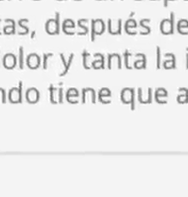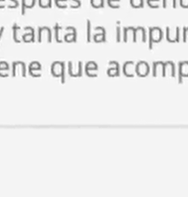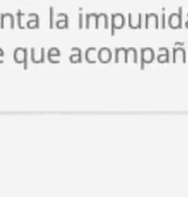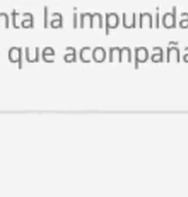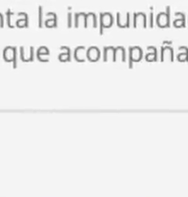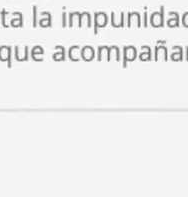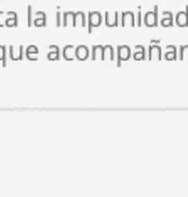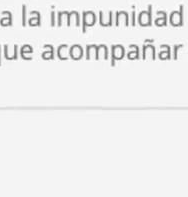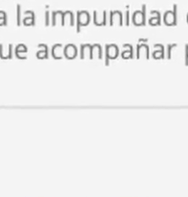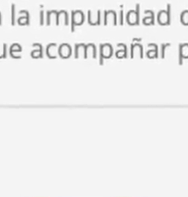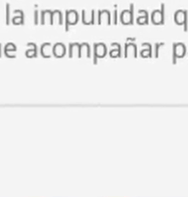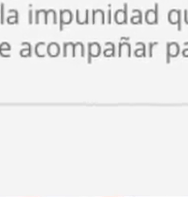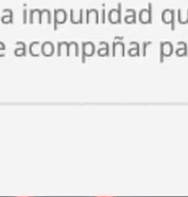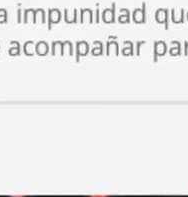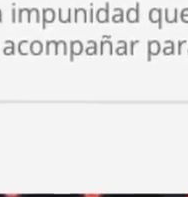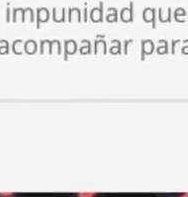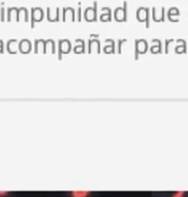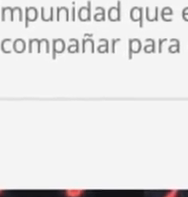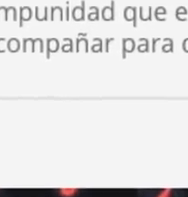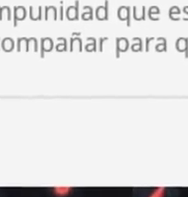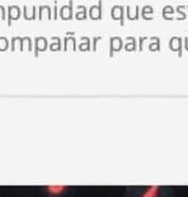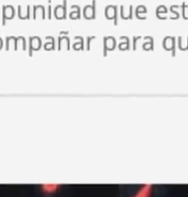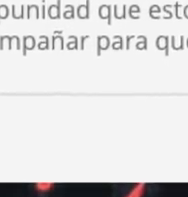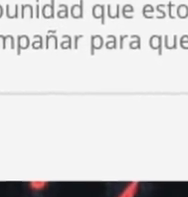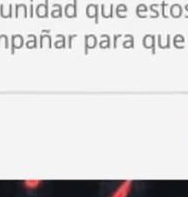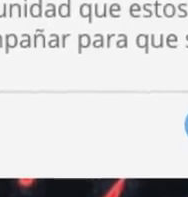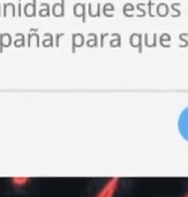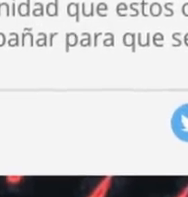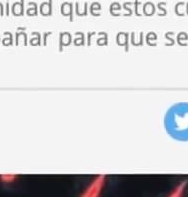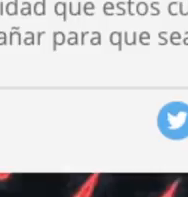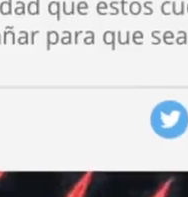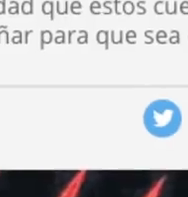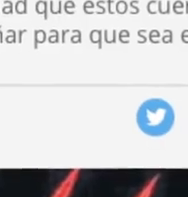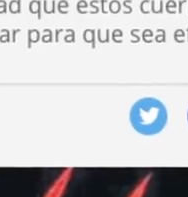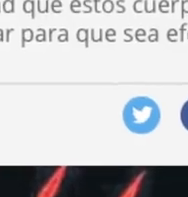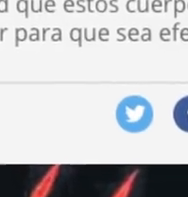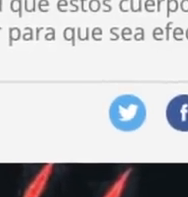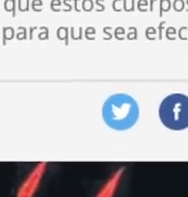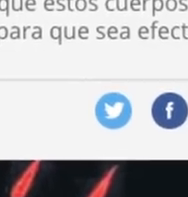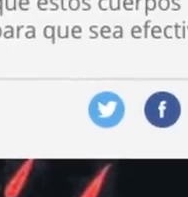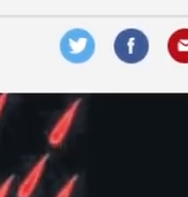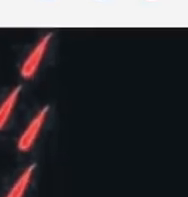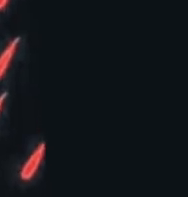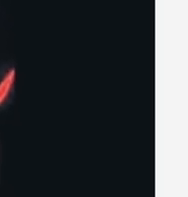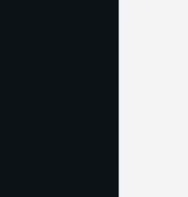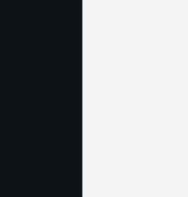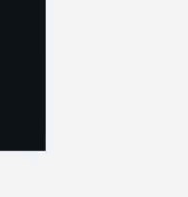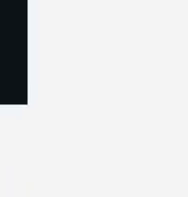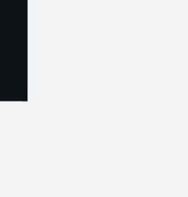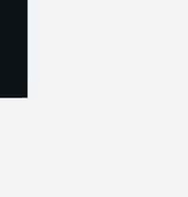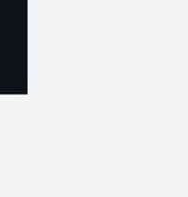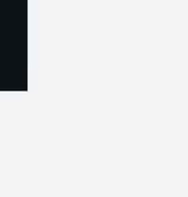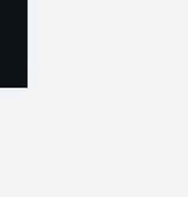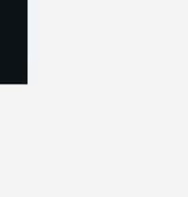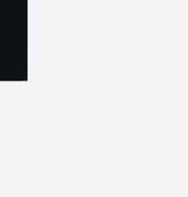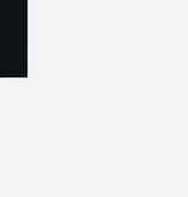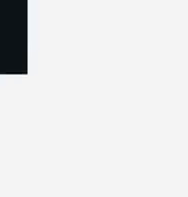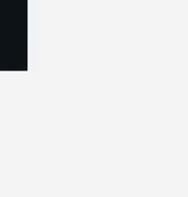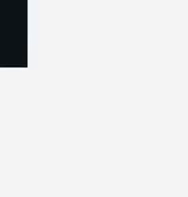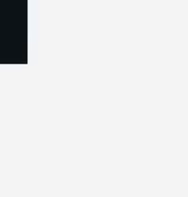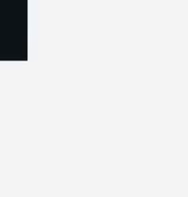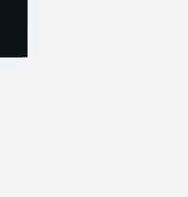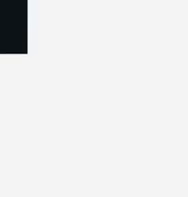con este caso, el sábado siguiente a la tragedia, lanzamos un eslogan que era Soy niña sobreviviente